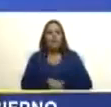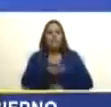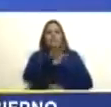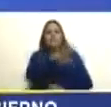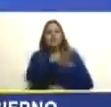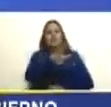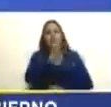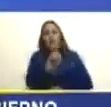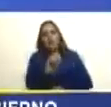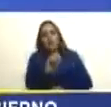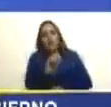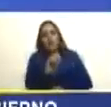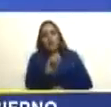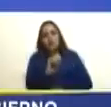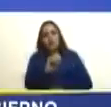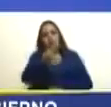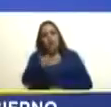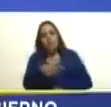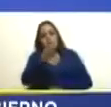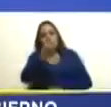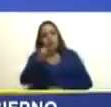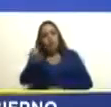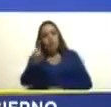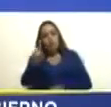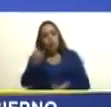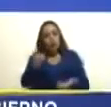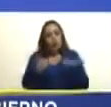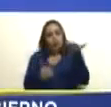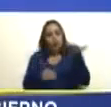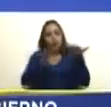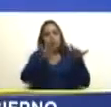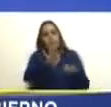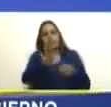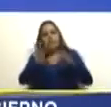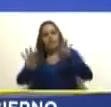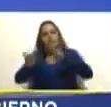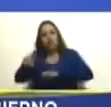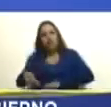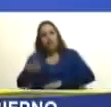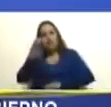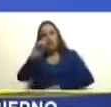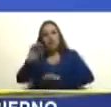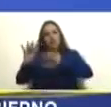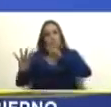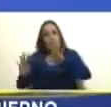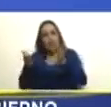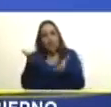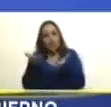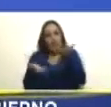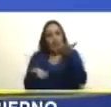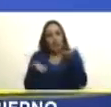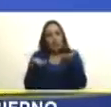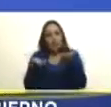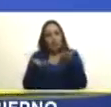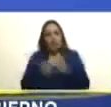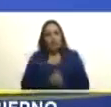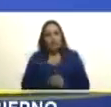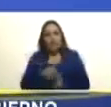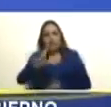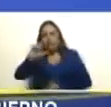coma cero uno a cuarenta y nueve coma cero nueve color de hormiga